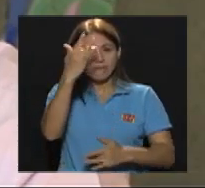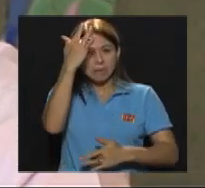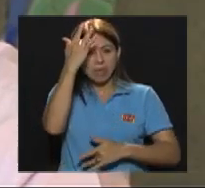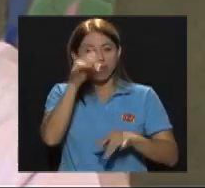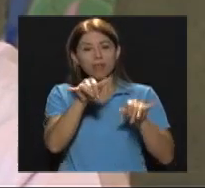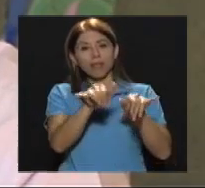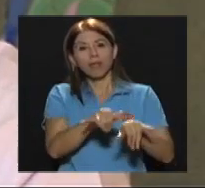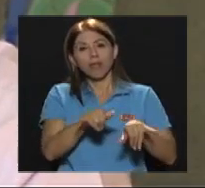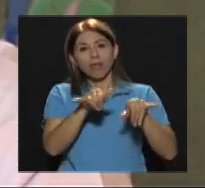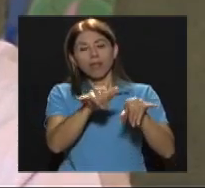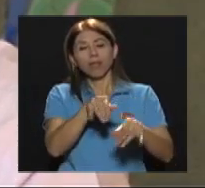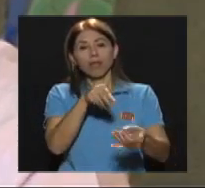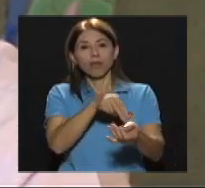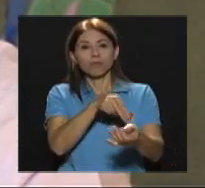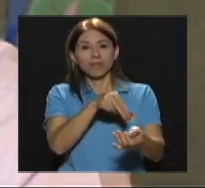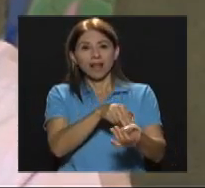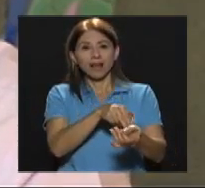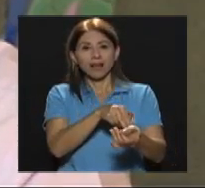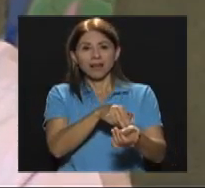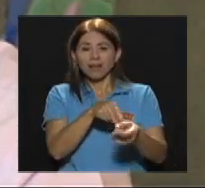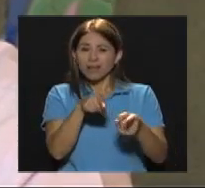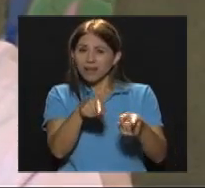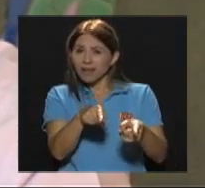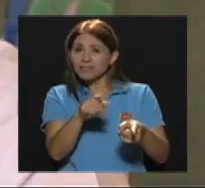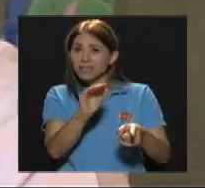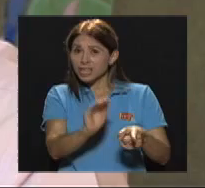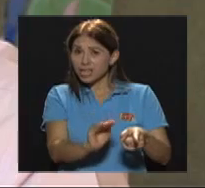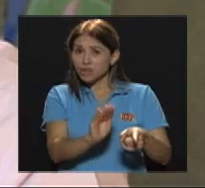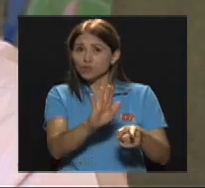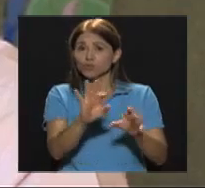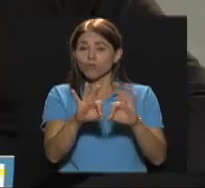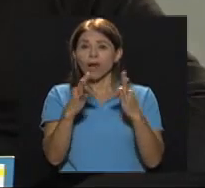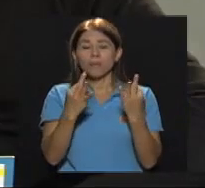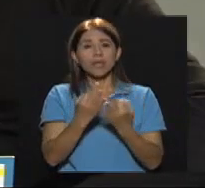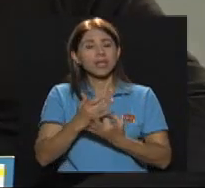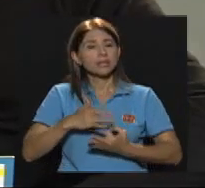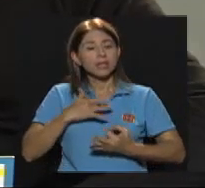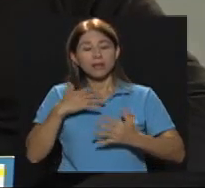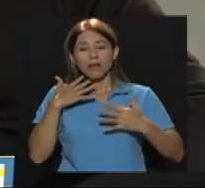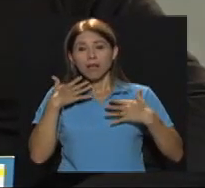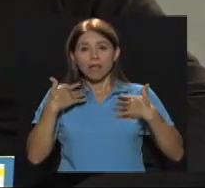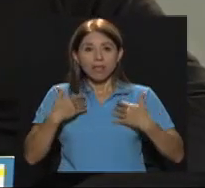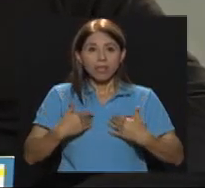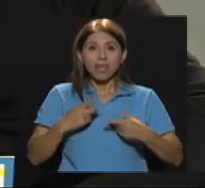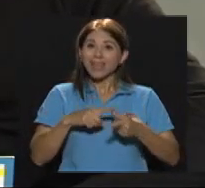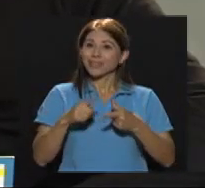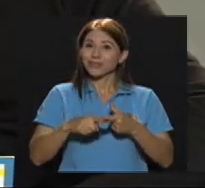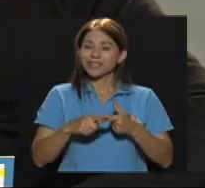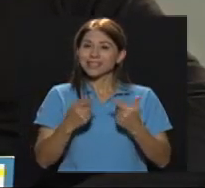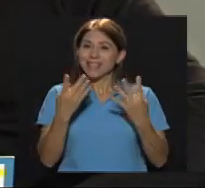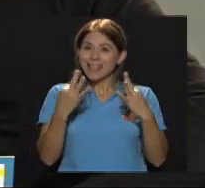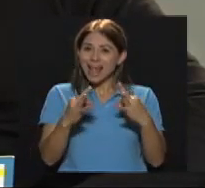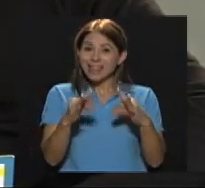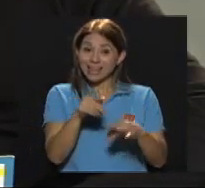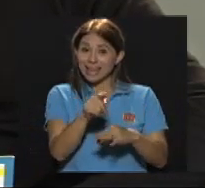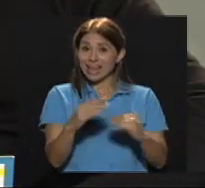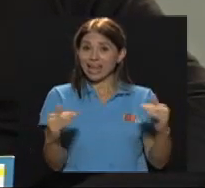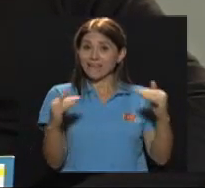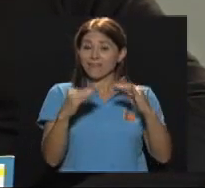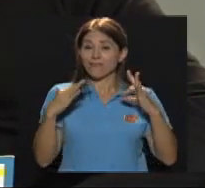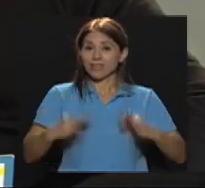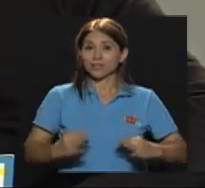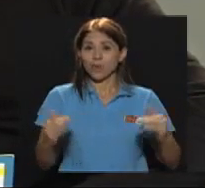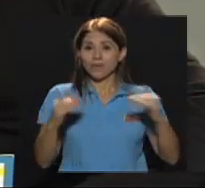Es muy Desgastante Para el niño Y también Para la familia Entonces Buscar el bienestar Tanto emocional Como